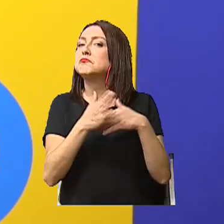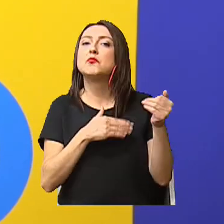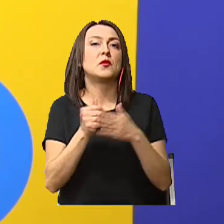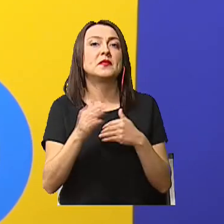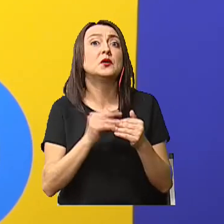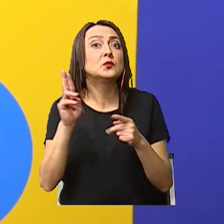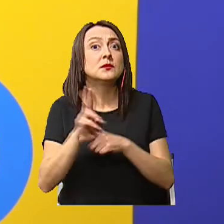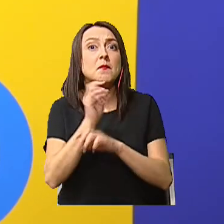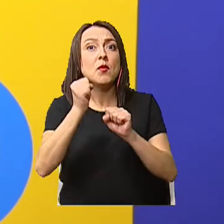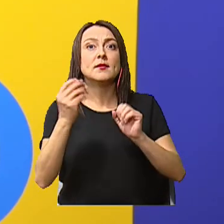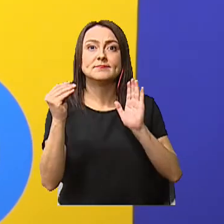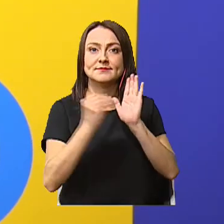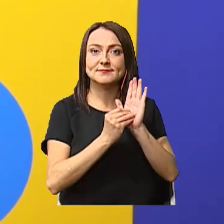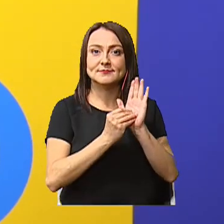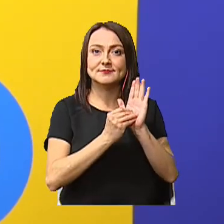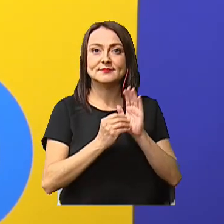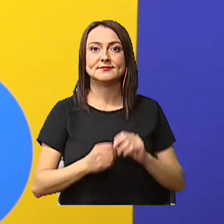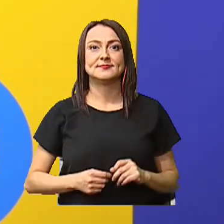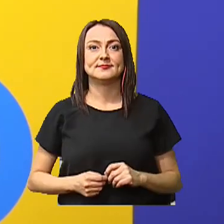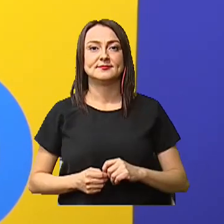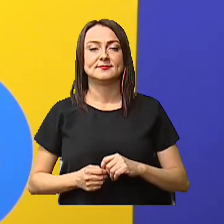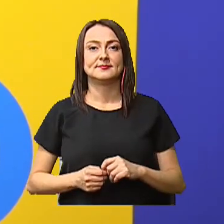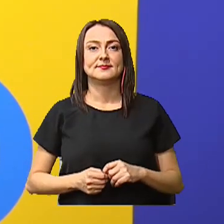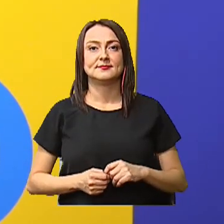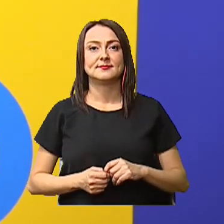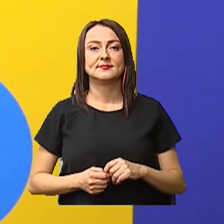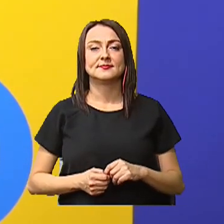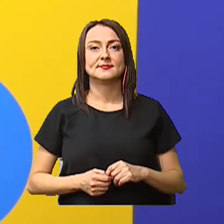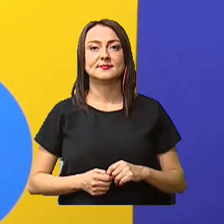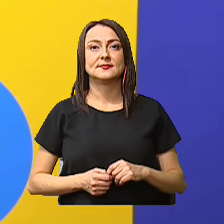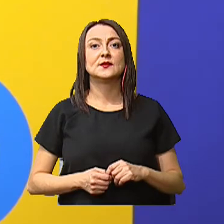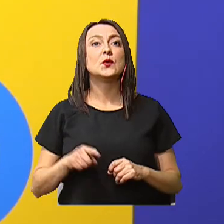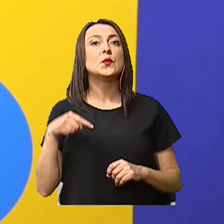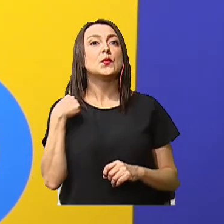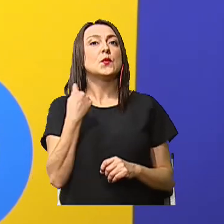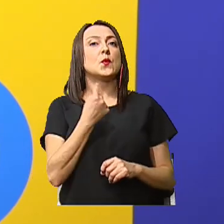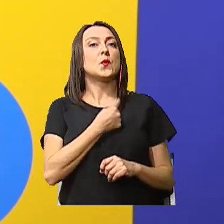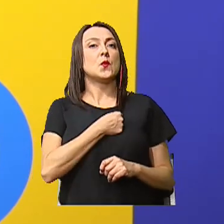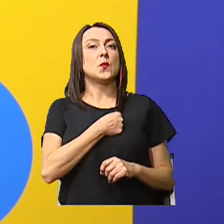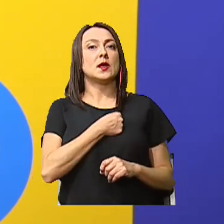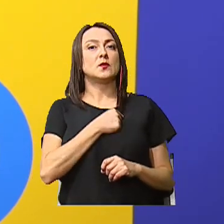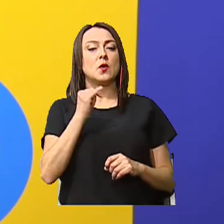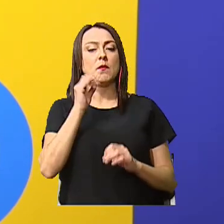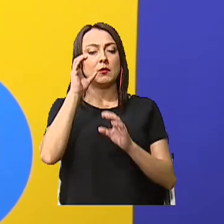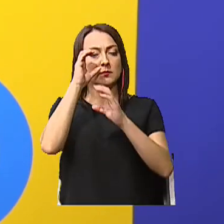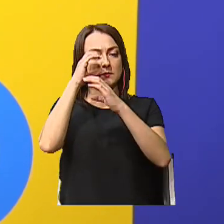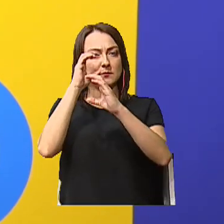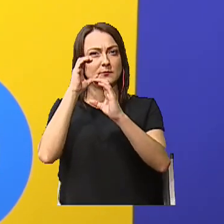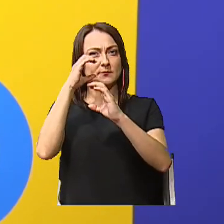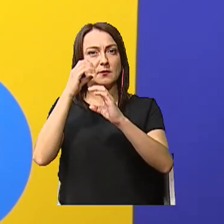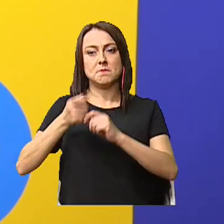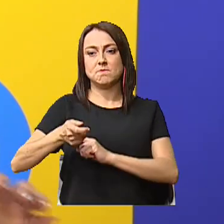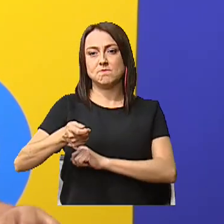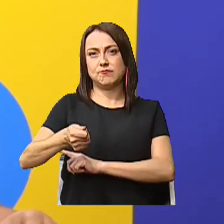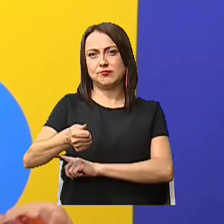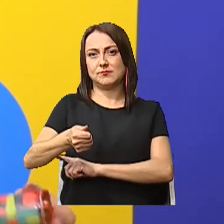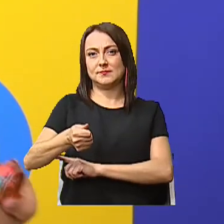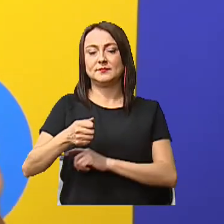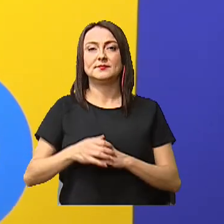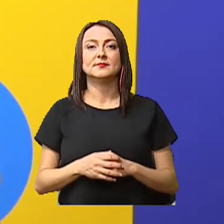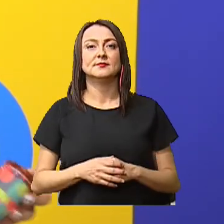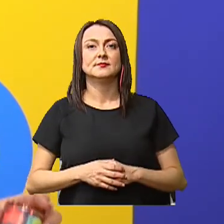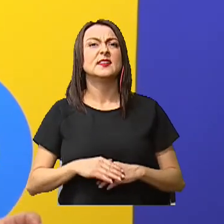colocan aquí Para que sea Nuestro lente Del foco Y luego